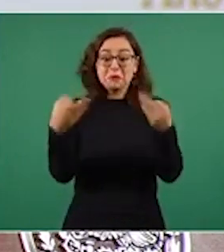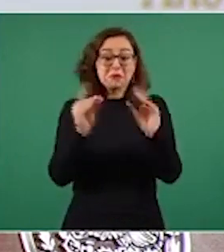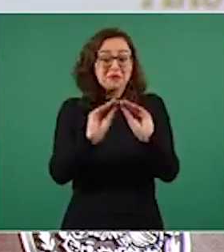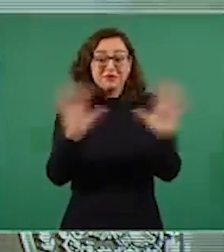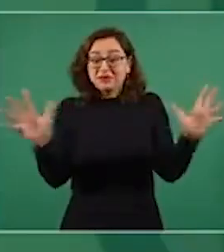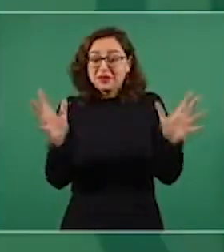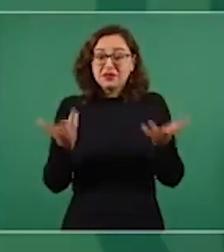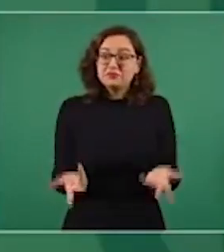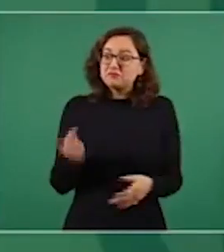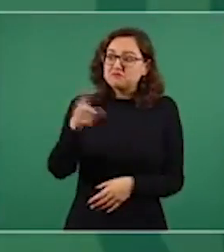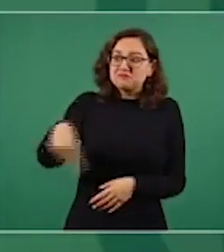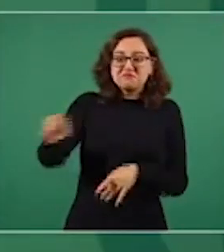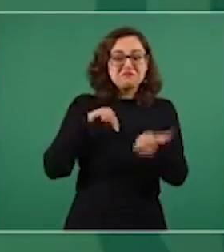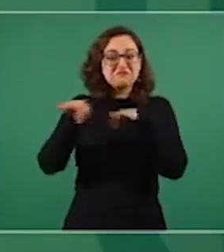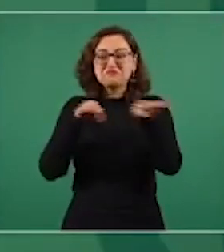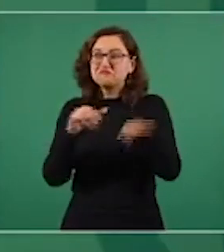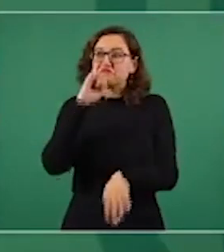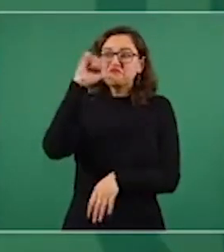hay buenos resultados,